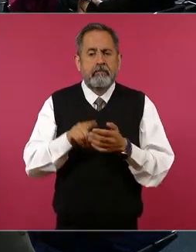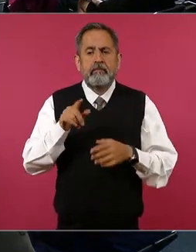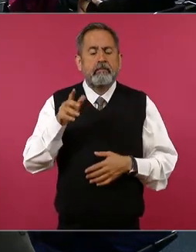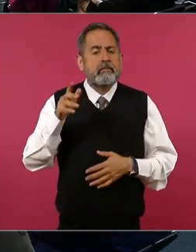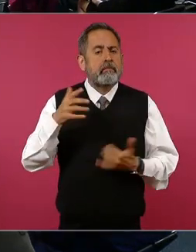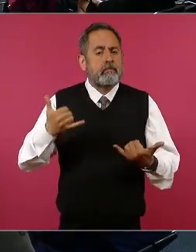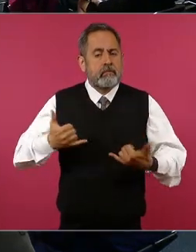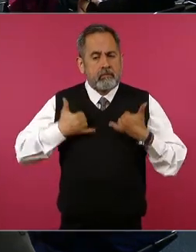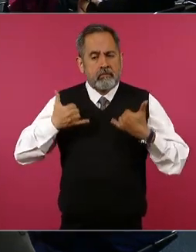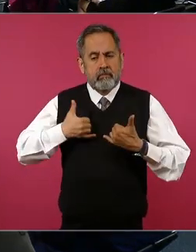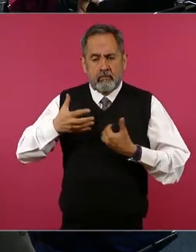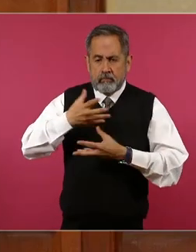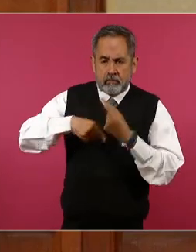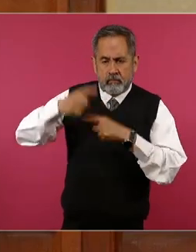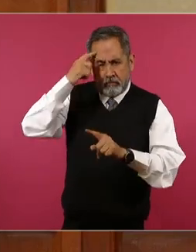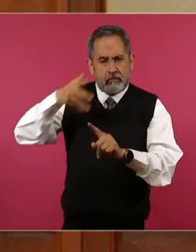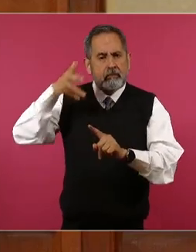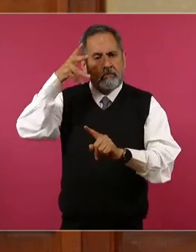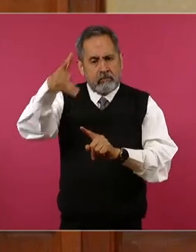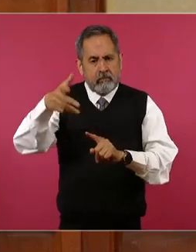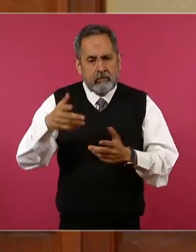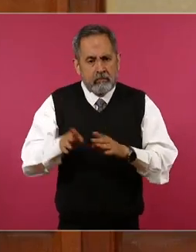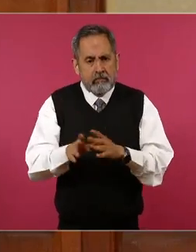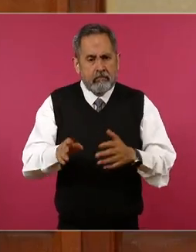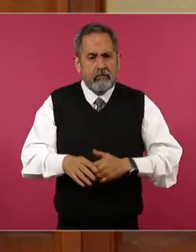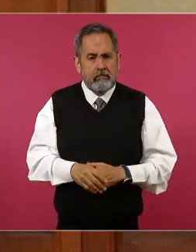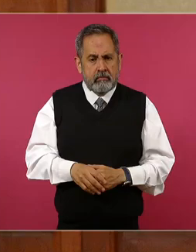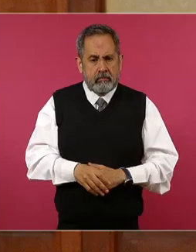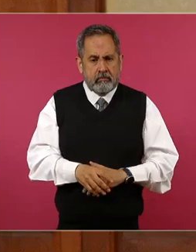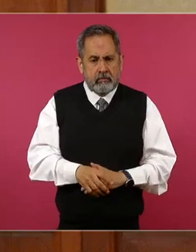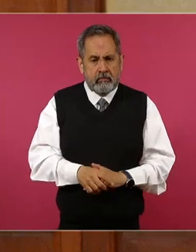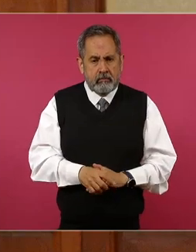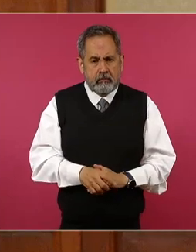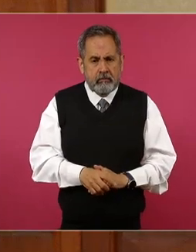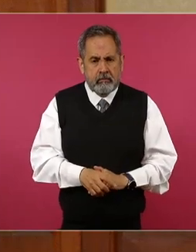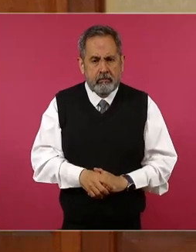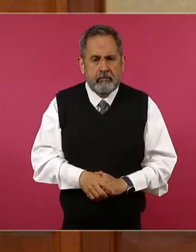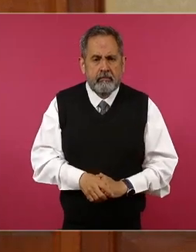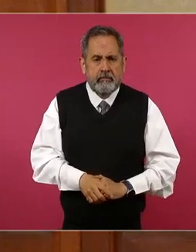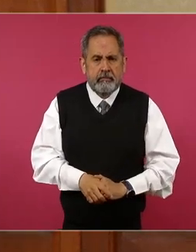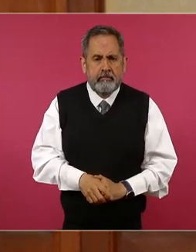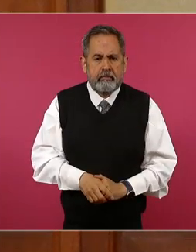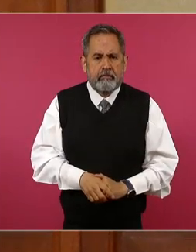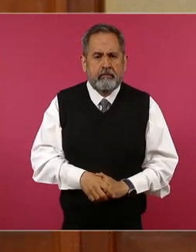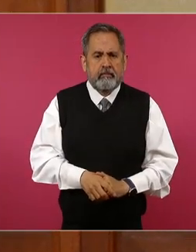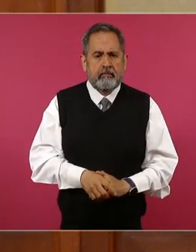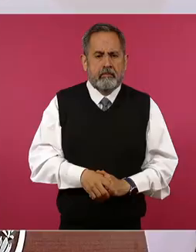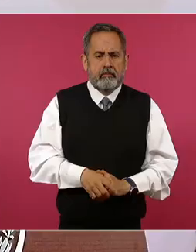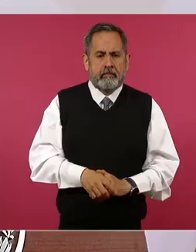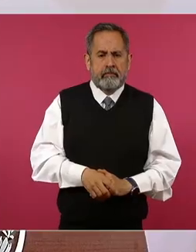Construyendo el Futuro ¿ya tienes? La información ya me la mandó